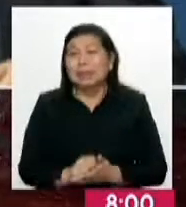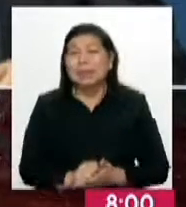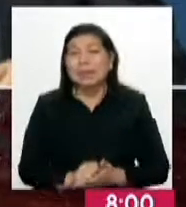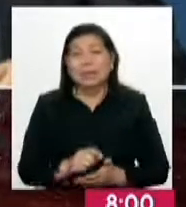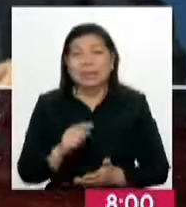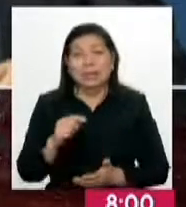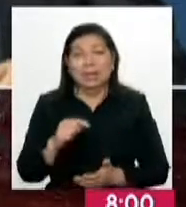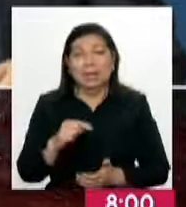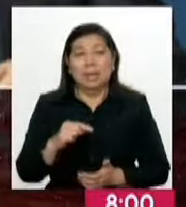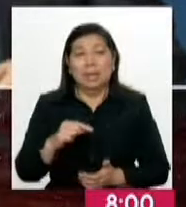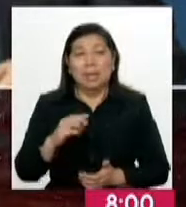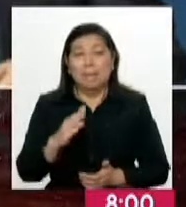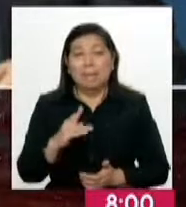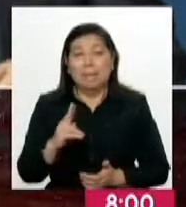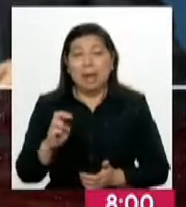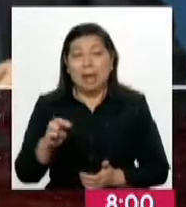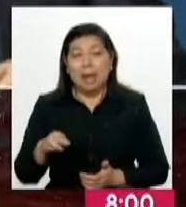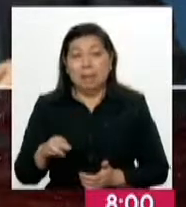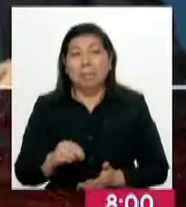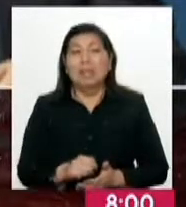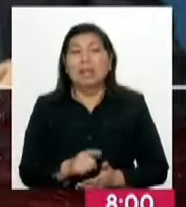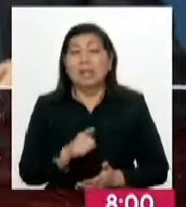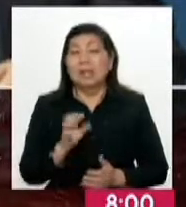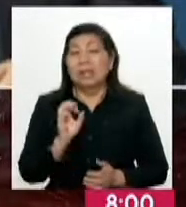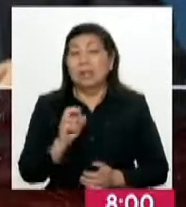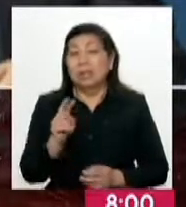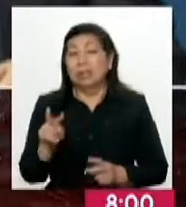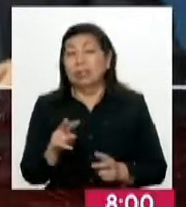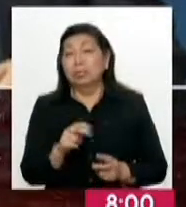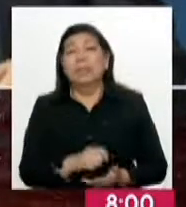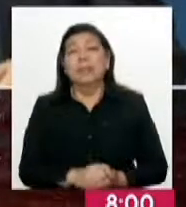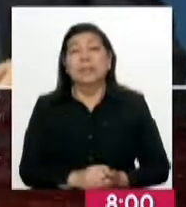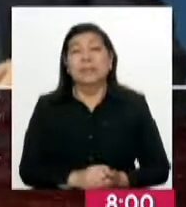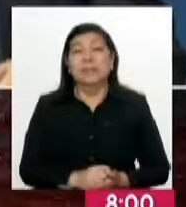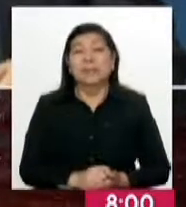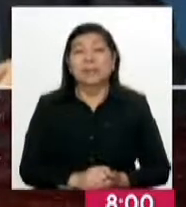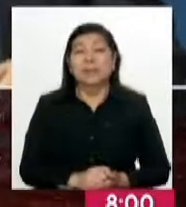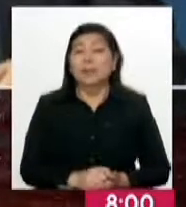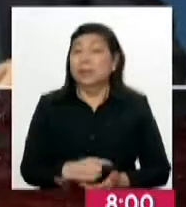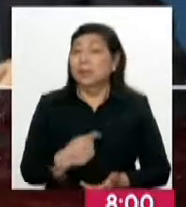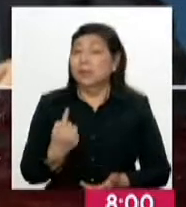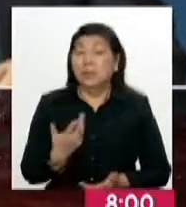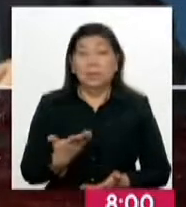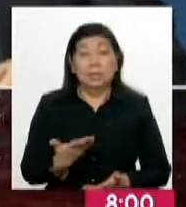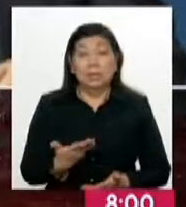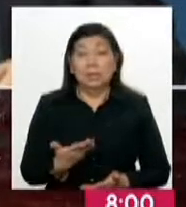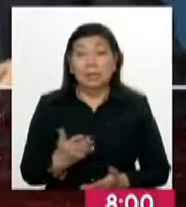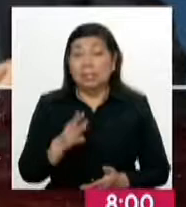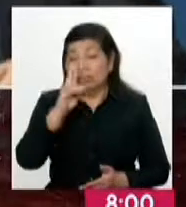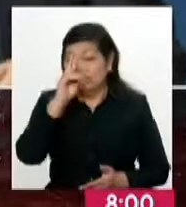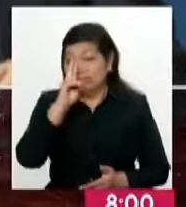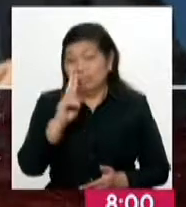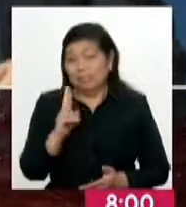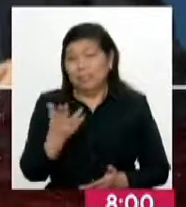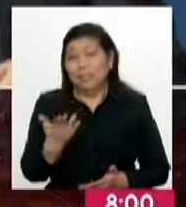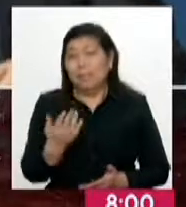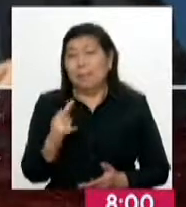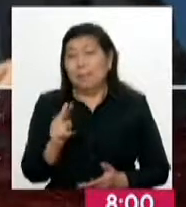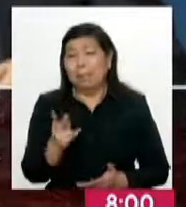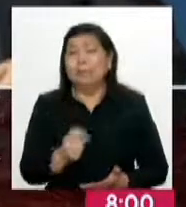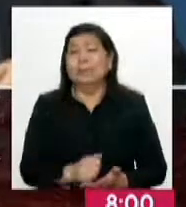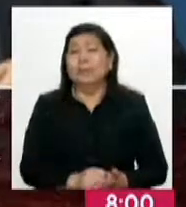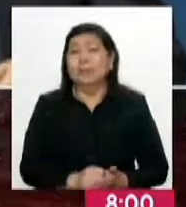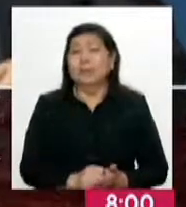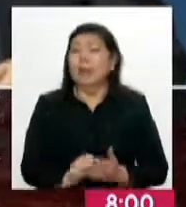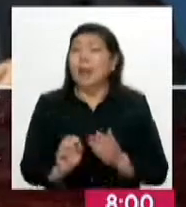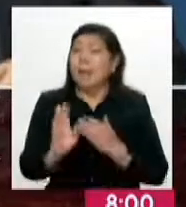bajo brae, brae, ¿no? Sin M. Y nosotros, por respeto también a nuestros televidentes internautas,